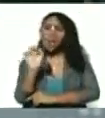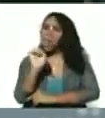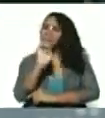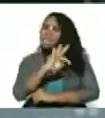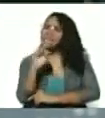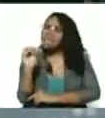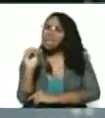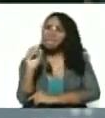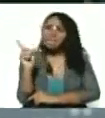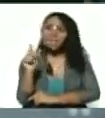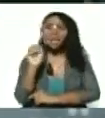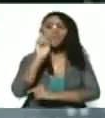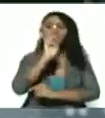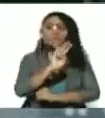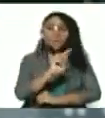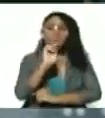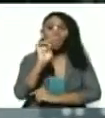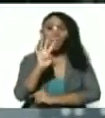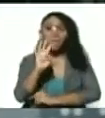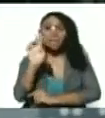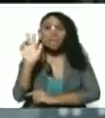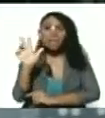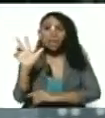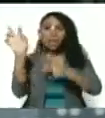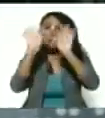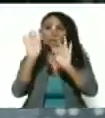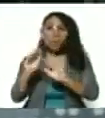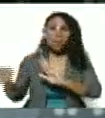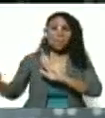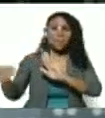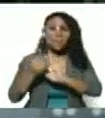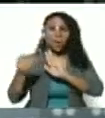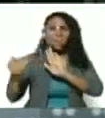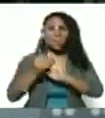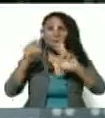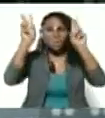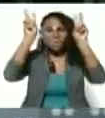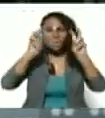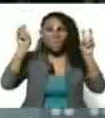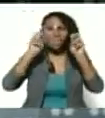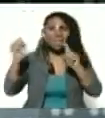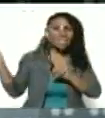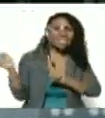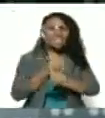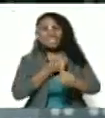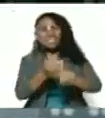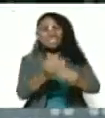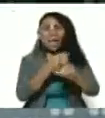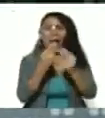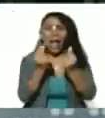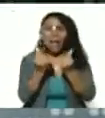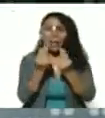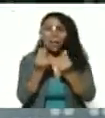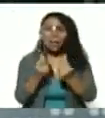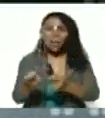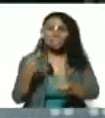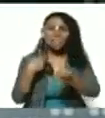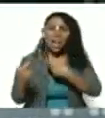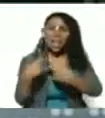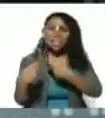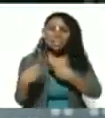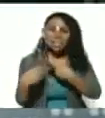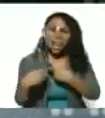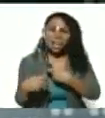243 medidas crueles nuevas de tortura económica, financiera,